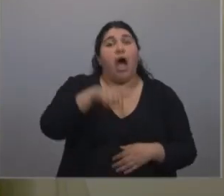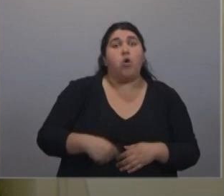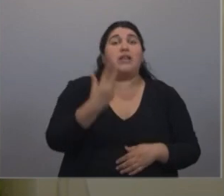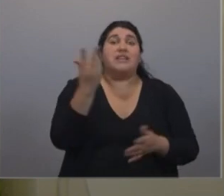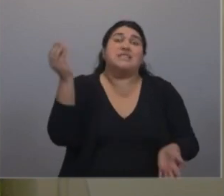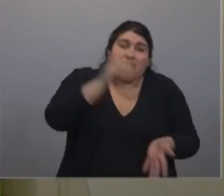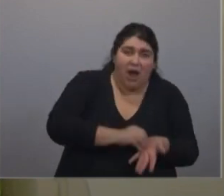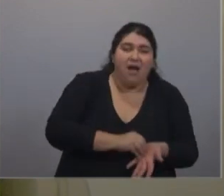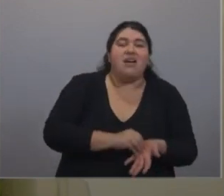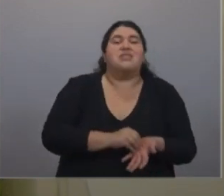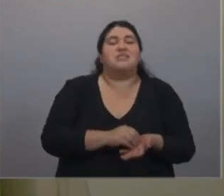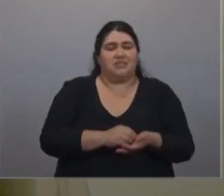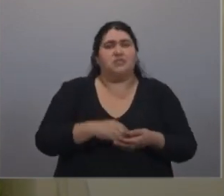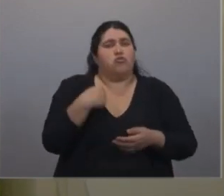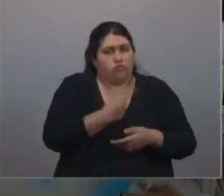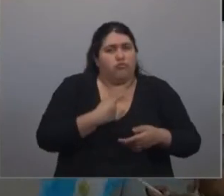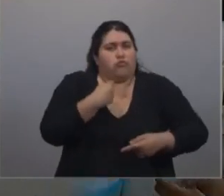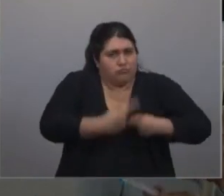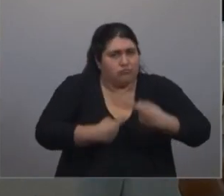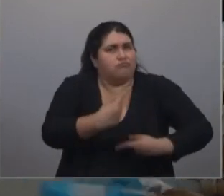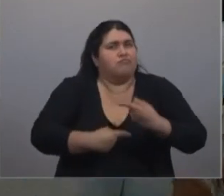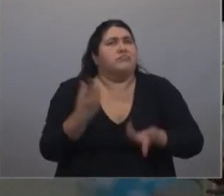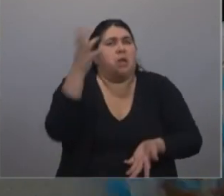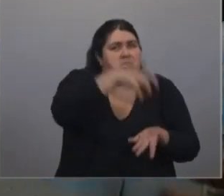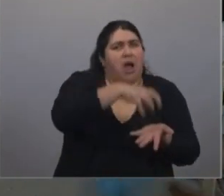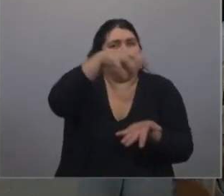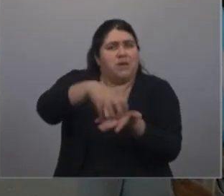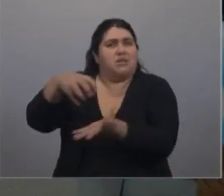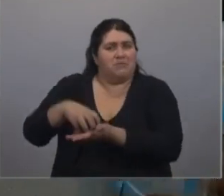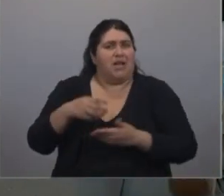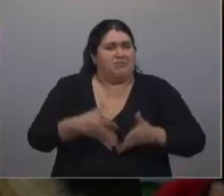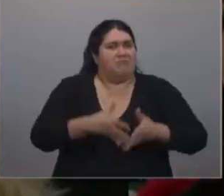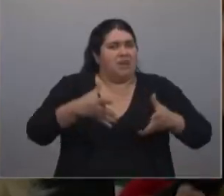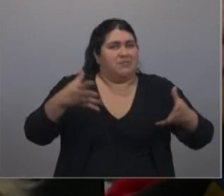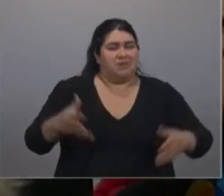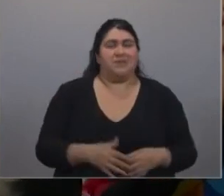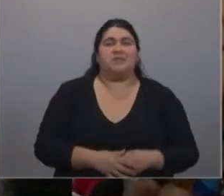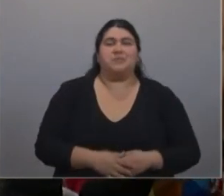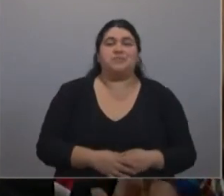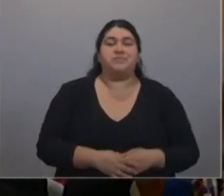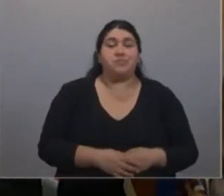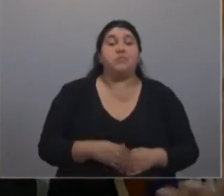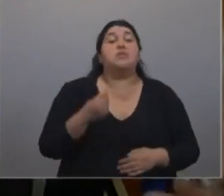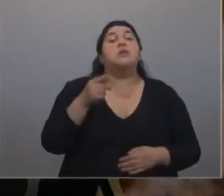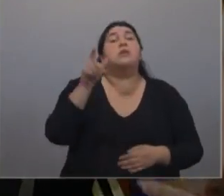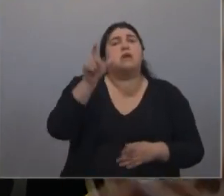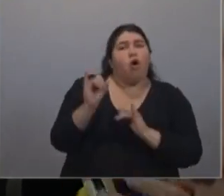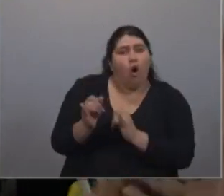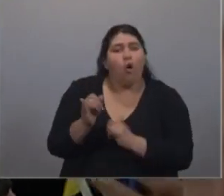universidades, vamos a seguir abriendo universidades. Para que un pibe, una piba,